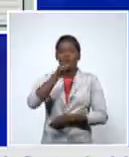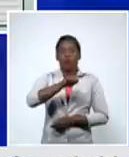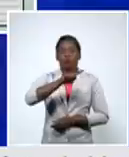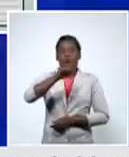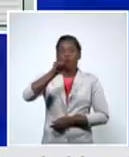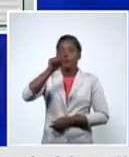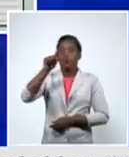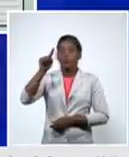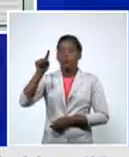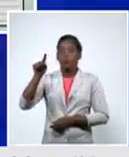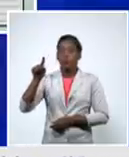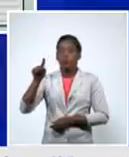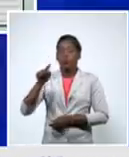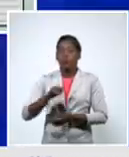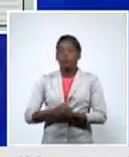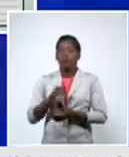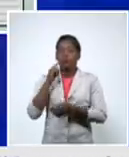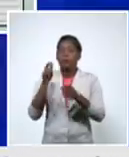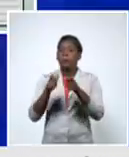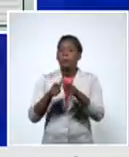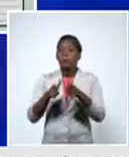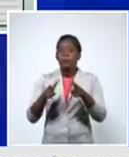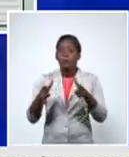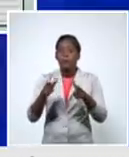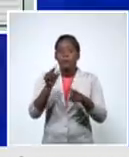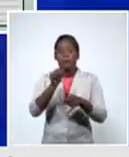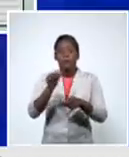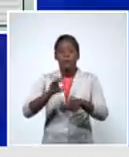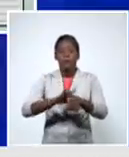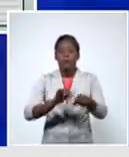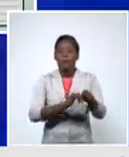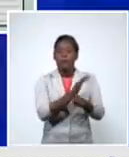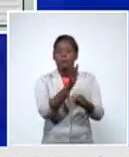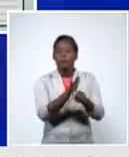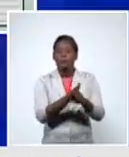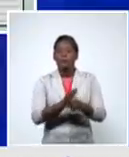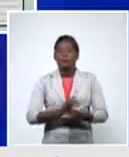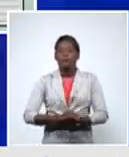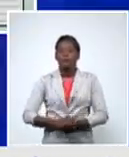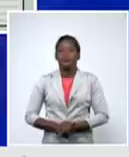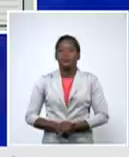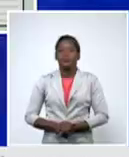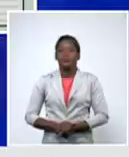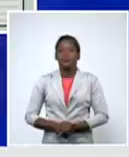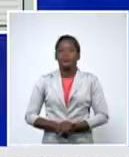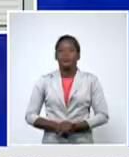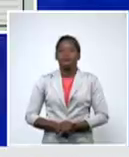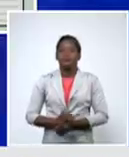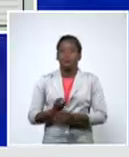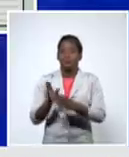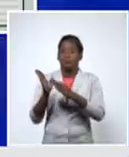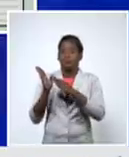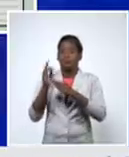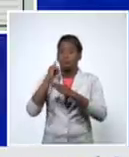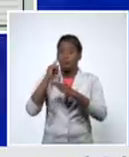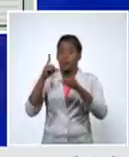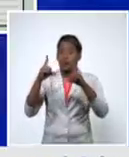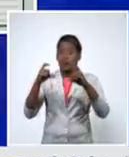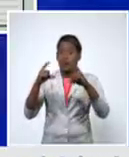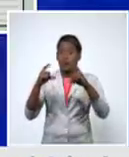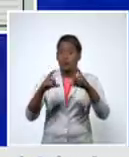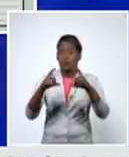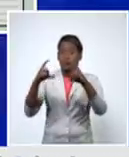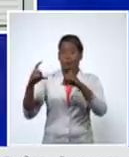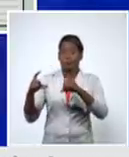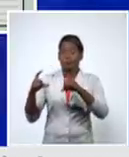un incremento del número de casos una pequeña meseta en los últimos